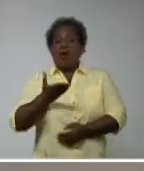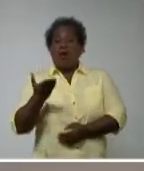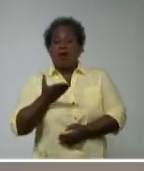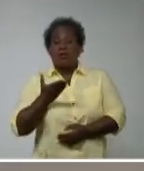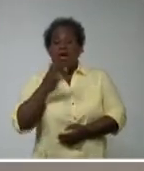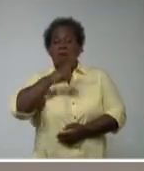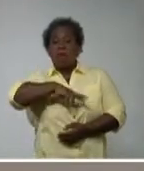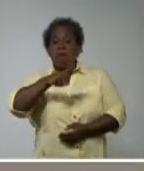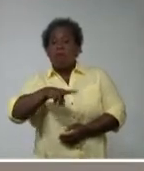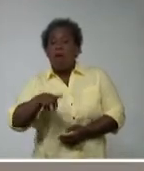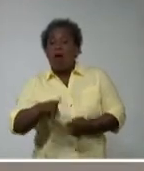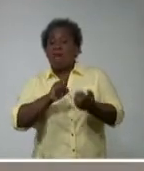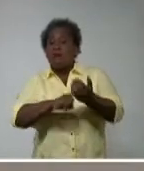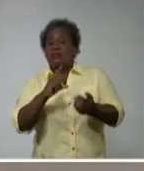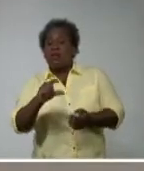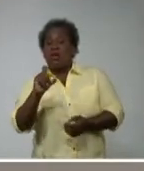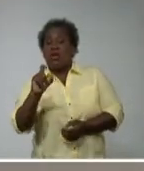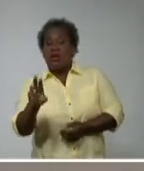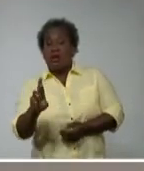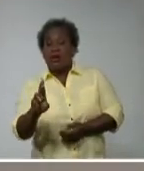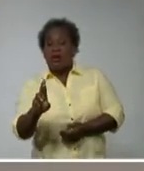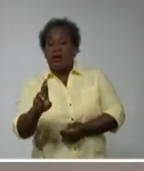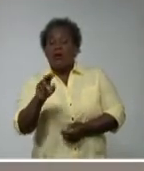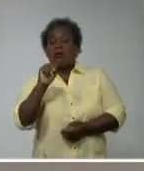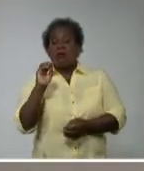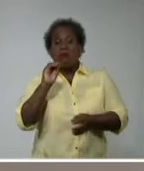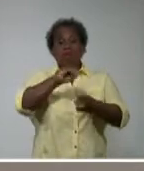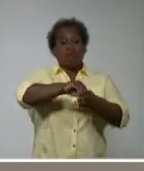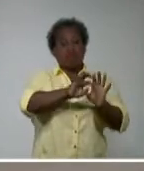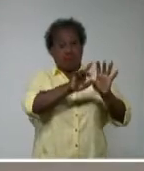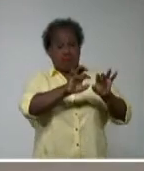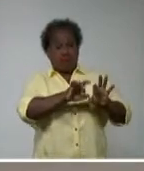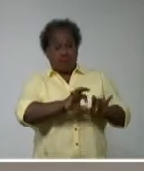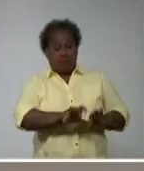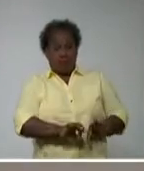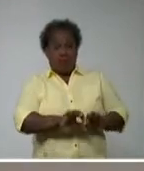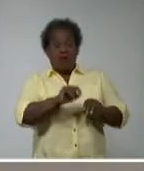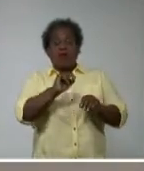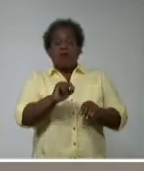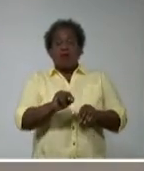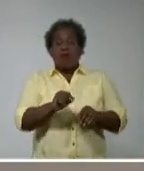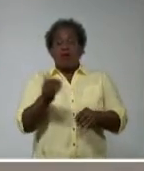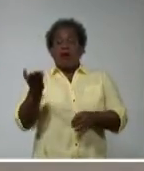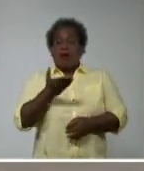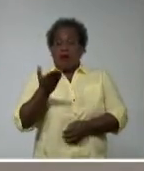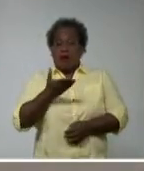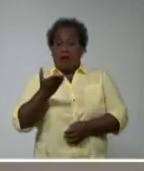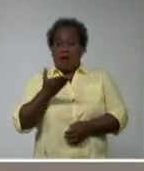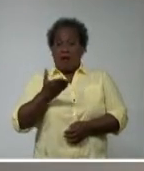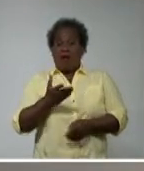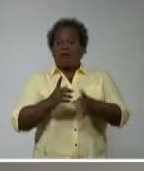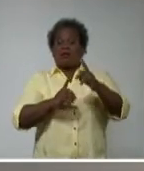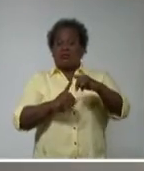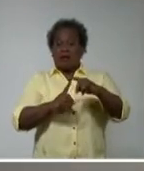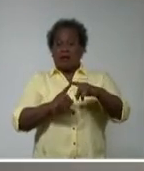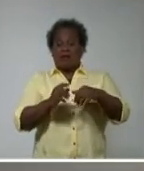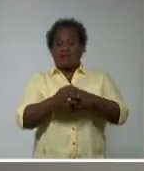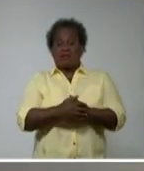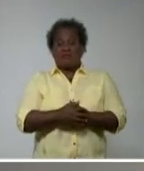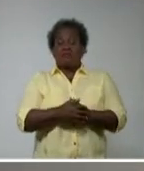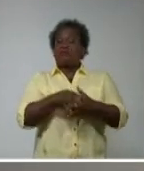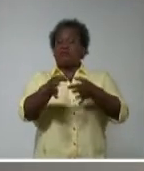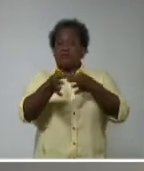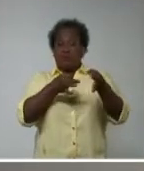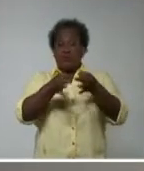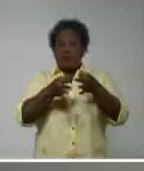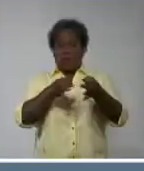búsqueda de los mismos, para poder incorporarlos al sistema y así darle mayor agilidad a la tarea del centro de aislamiento. El funcionamiento